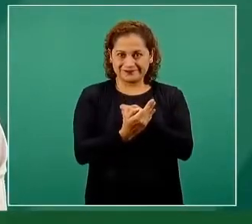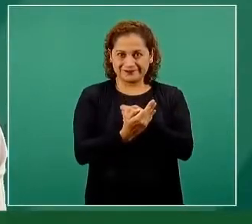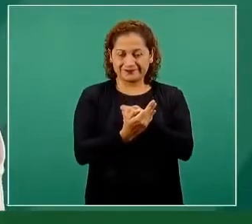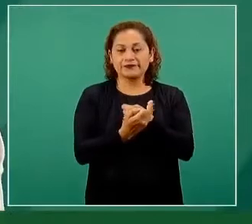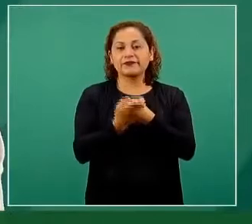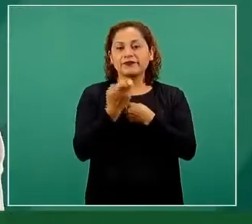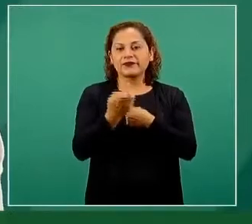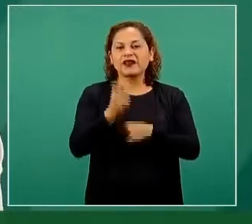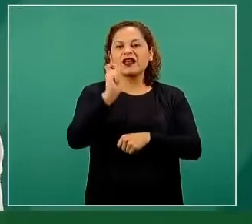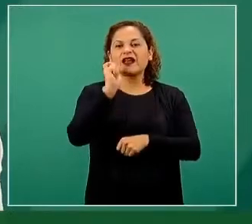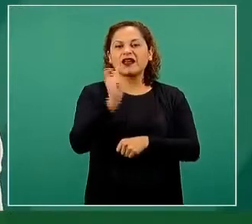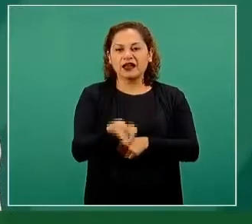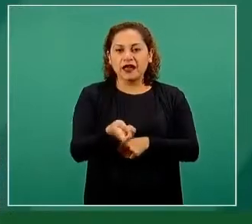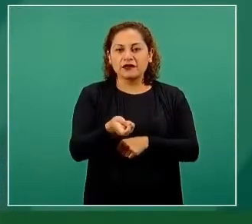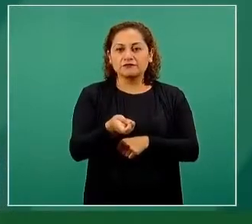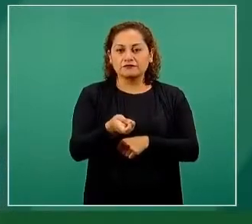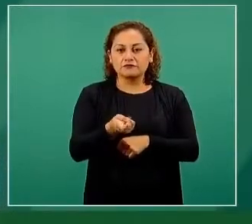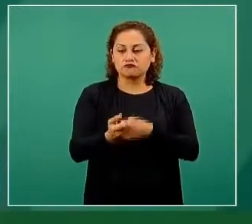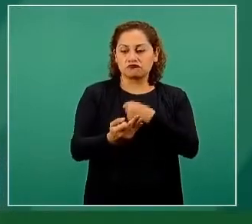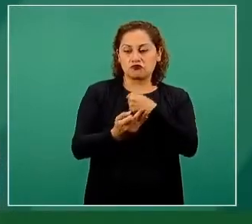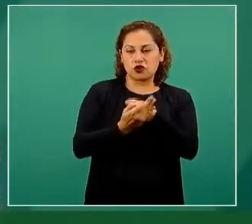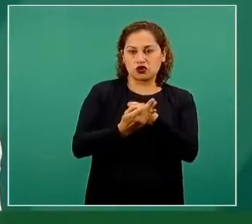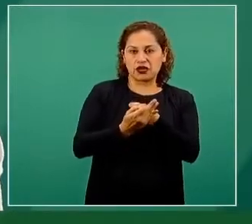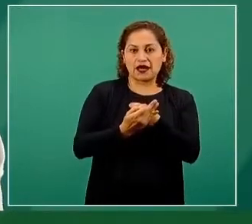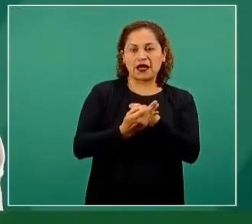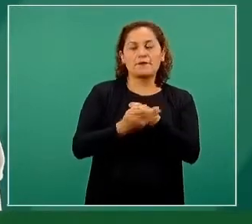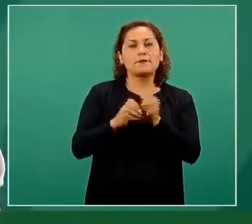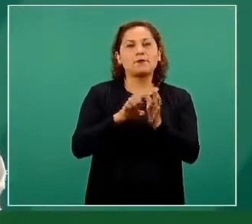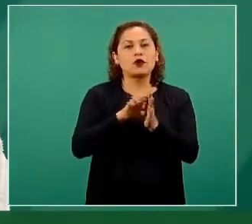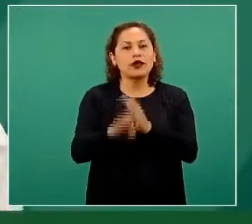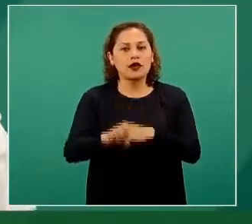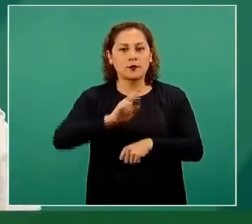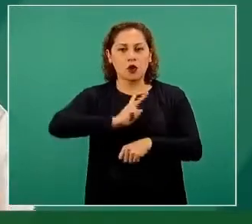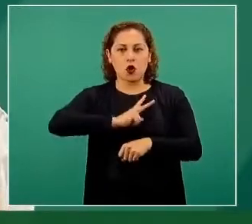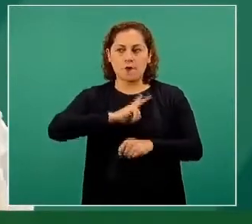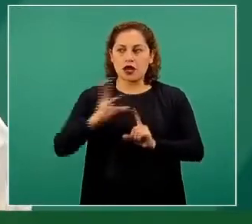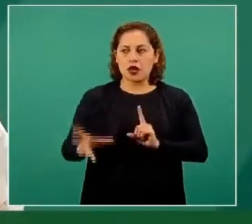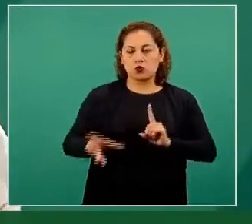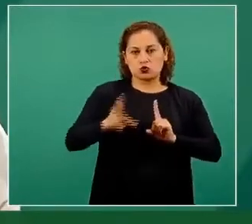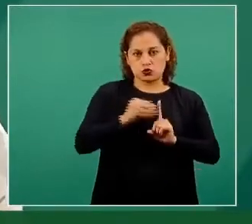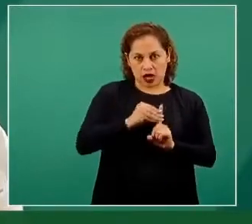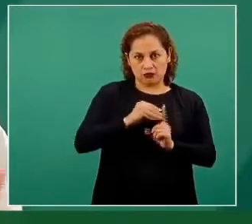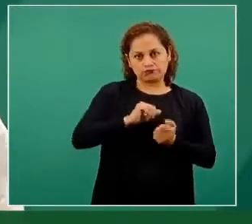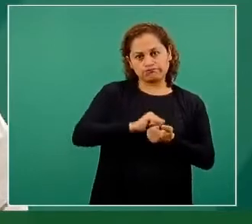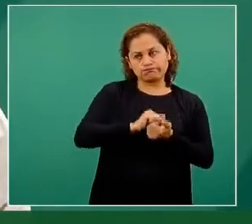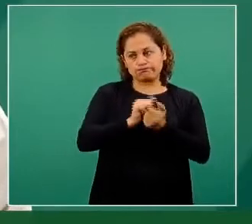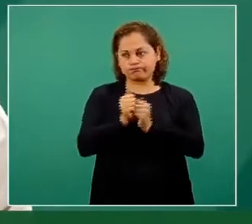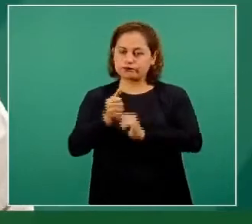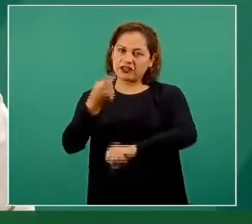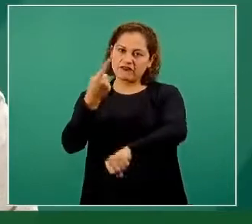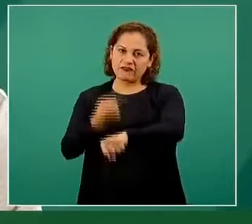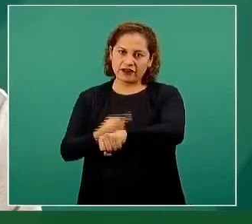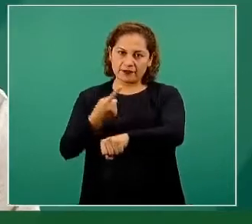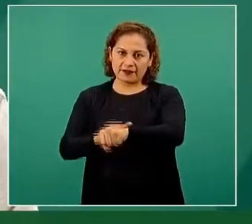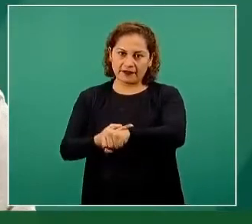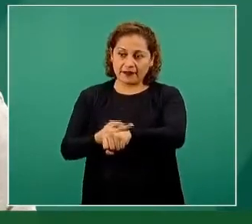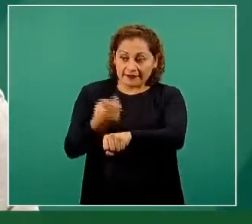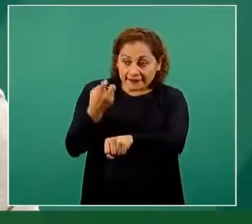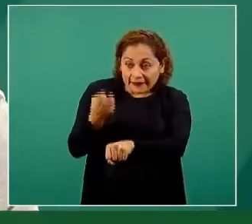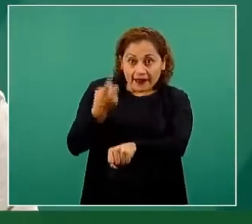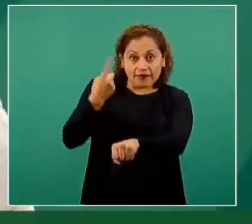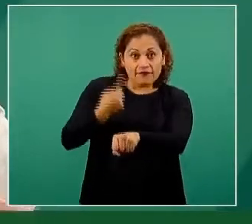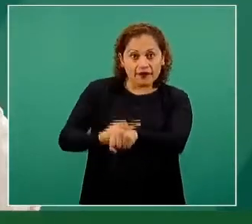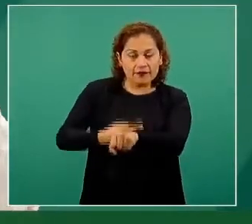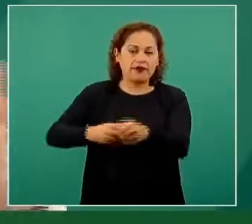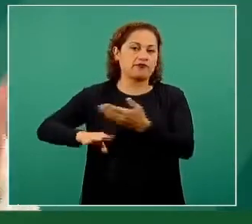resultado proteger contra la enfermedad. La enfermedad, obviamente, depende de que nos infectemos. Si nos infectamos con el